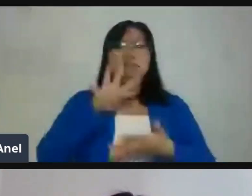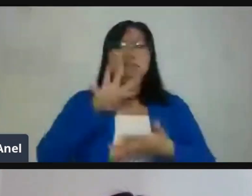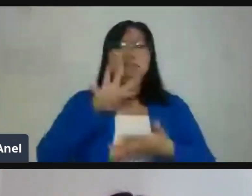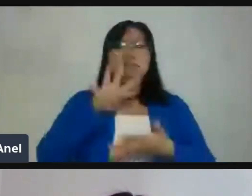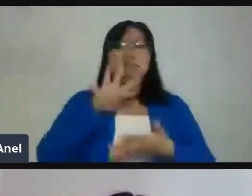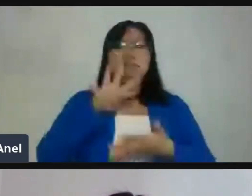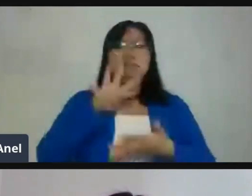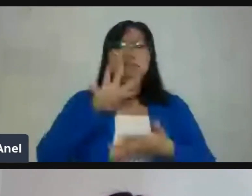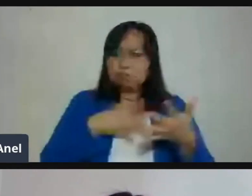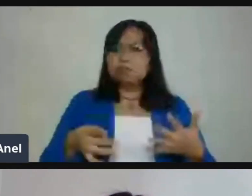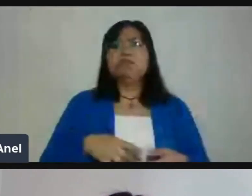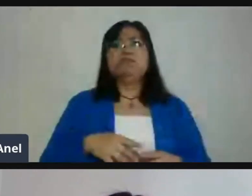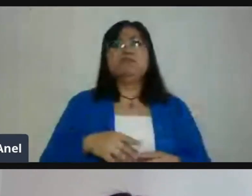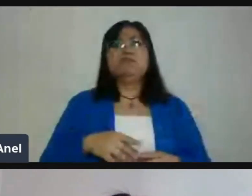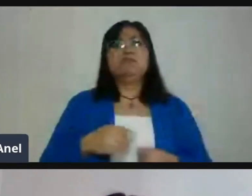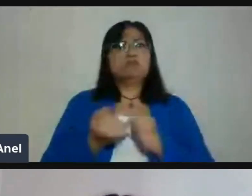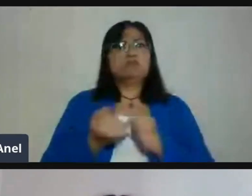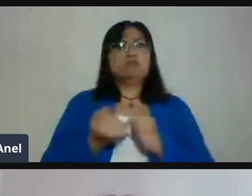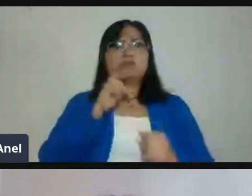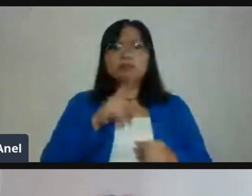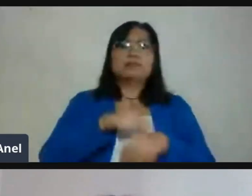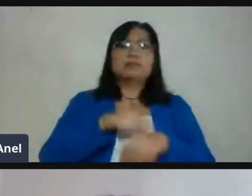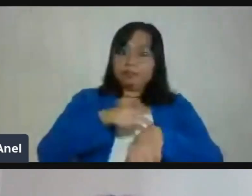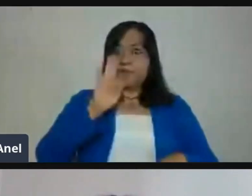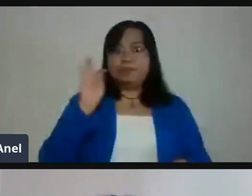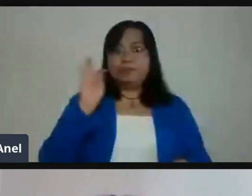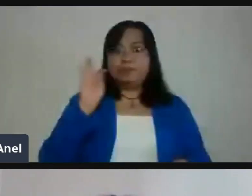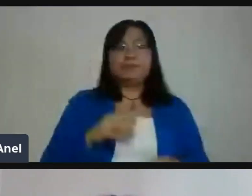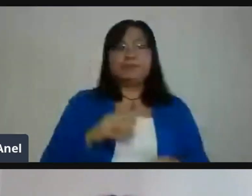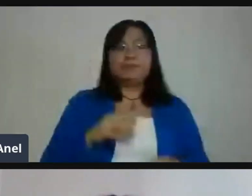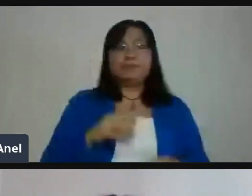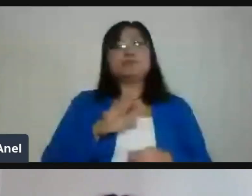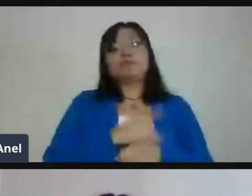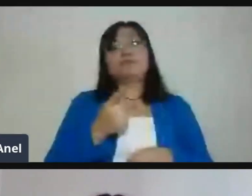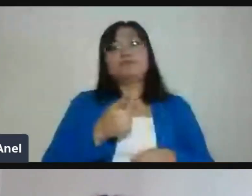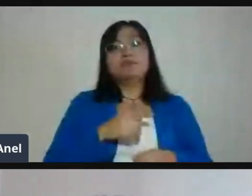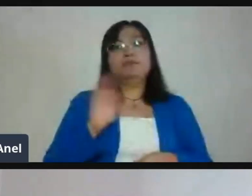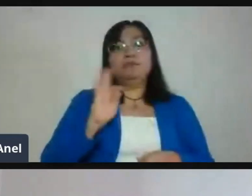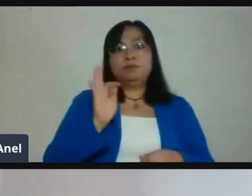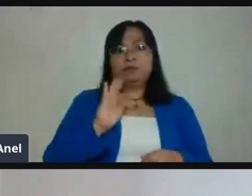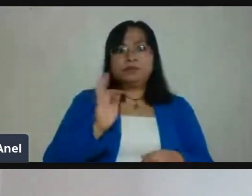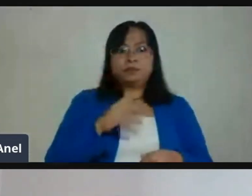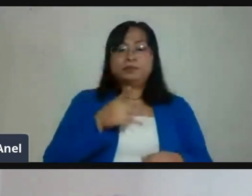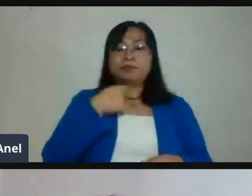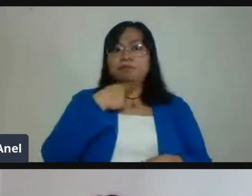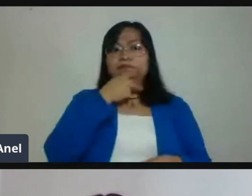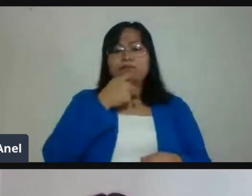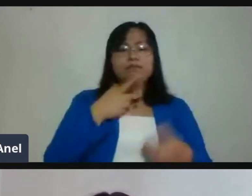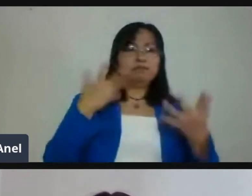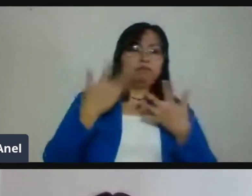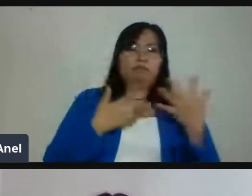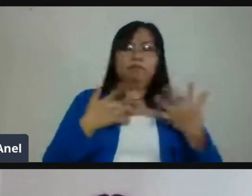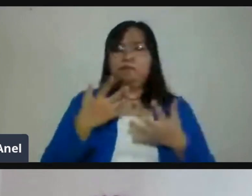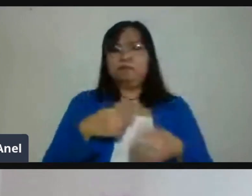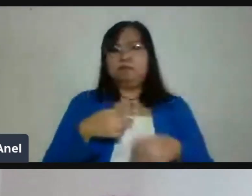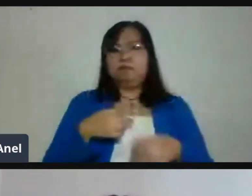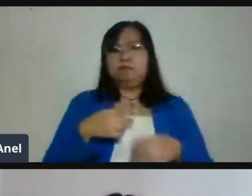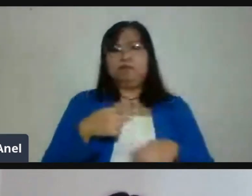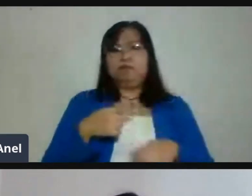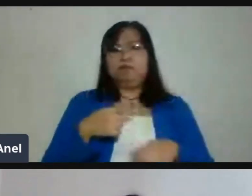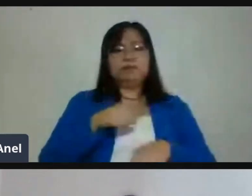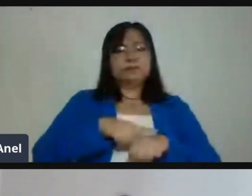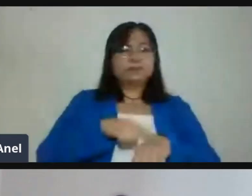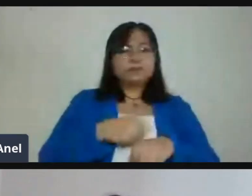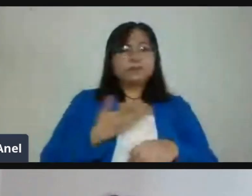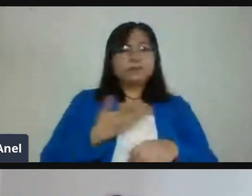es lo que les agobia mucho de repente a los papás. Porque va a ser la única manera en que a ellos les va a quedar claro el de, ah, pues así es para mi